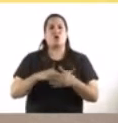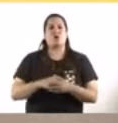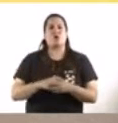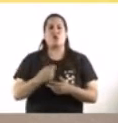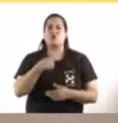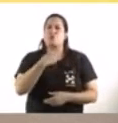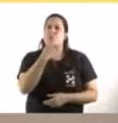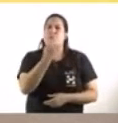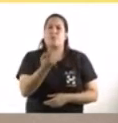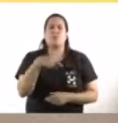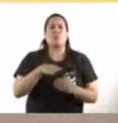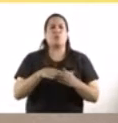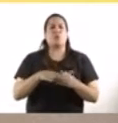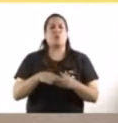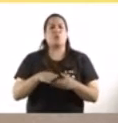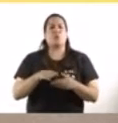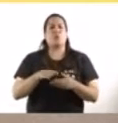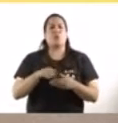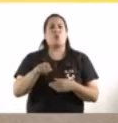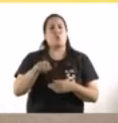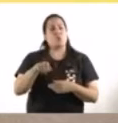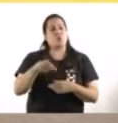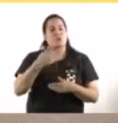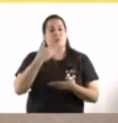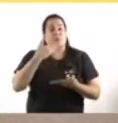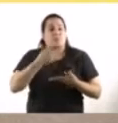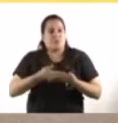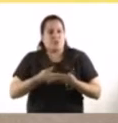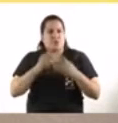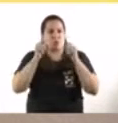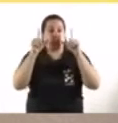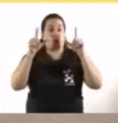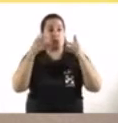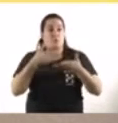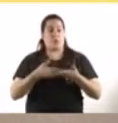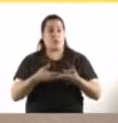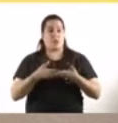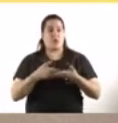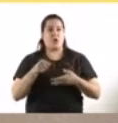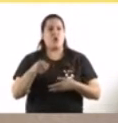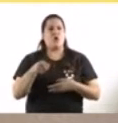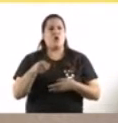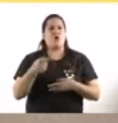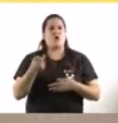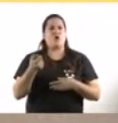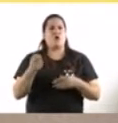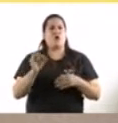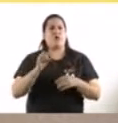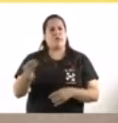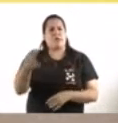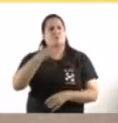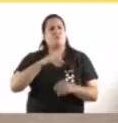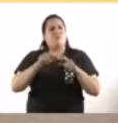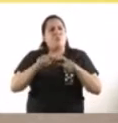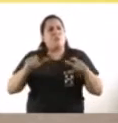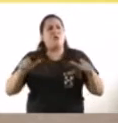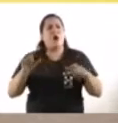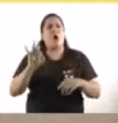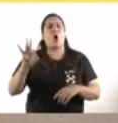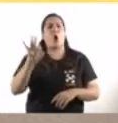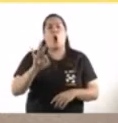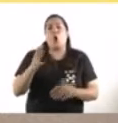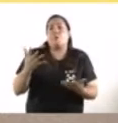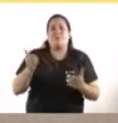va por un lado. ¿Les está sorprendiendo el nivel de crecimiento de casos que hay en la ciudad o